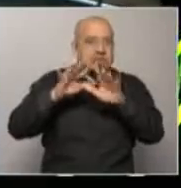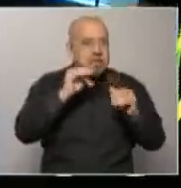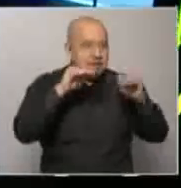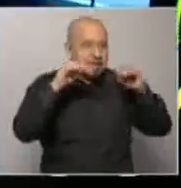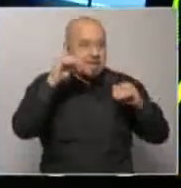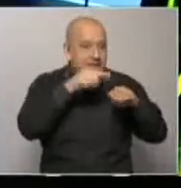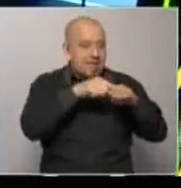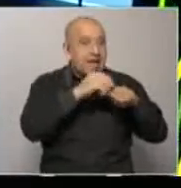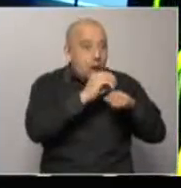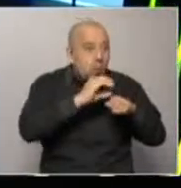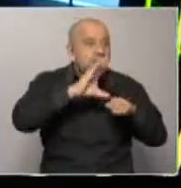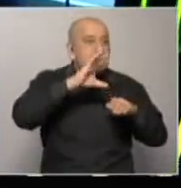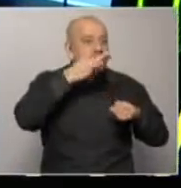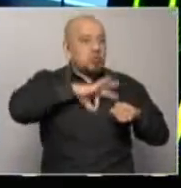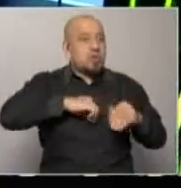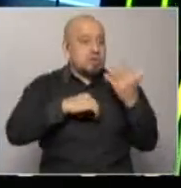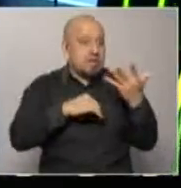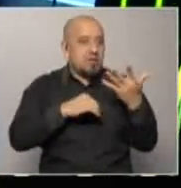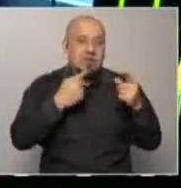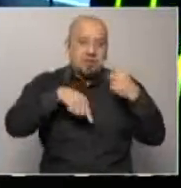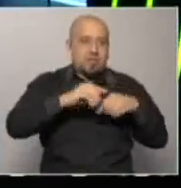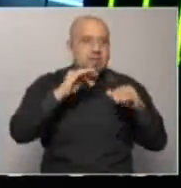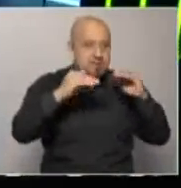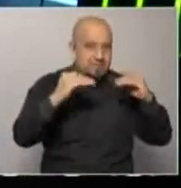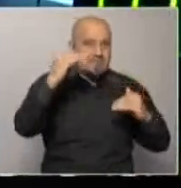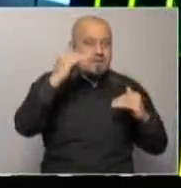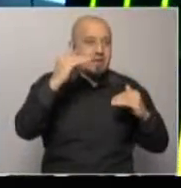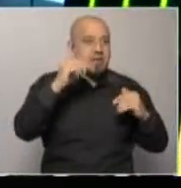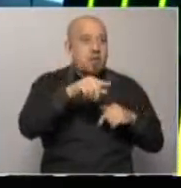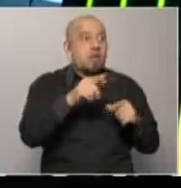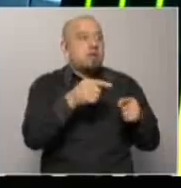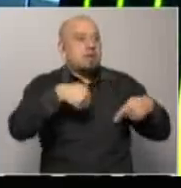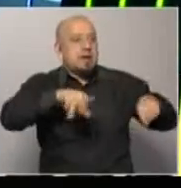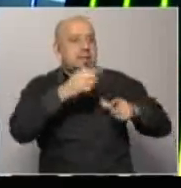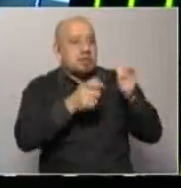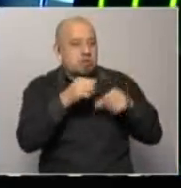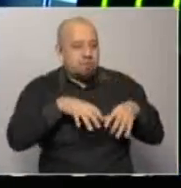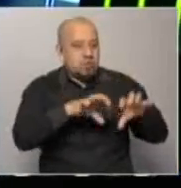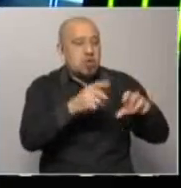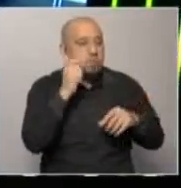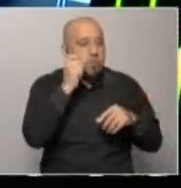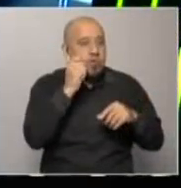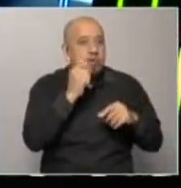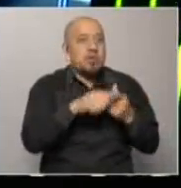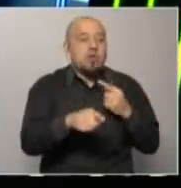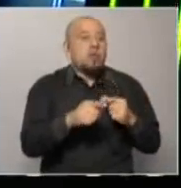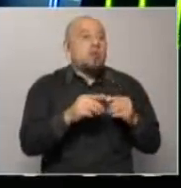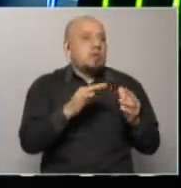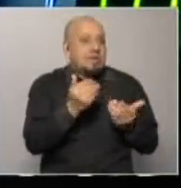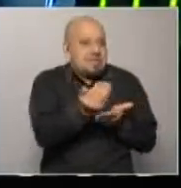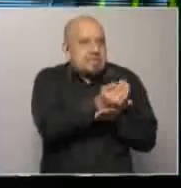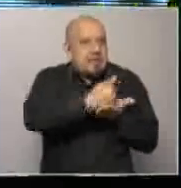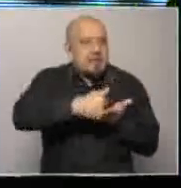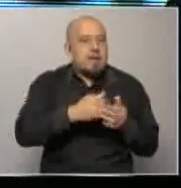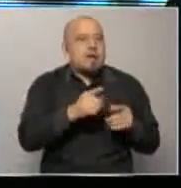lo que está ahí establecido, o que le mete la mano en el bolsillo a todos los funcionarios públicos que no son solamente los oficinistas, estamos hablando